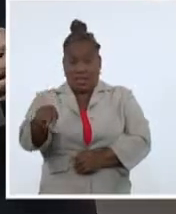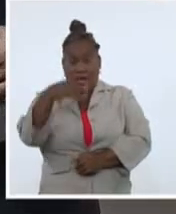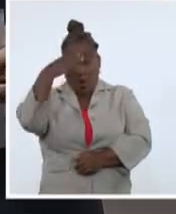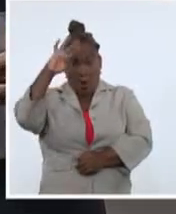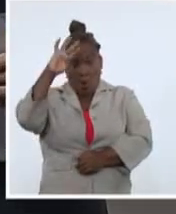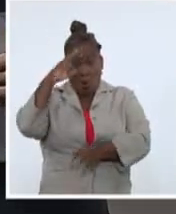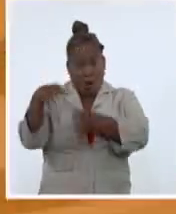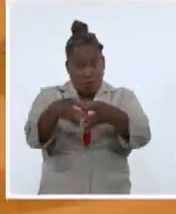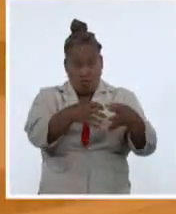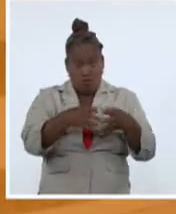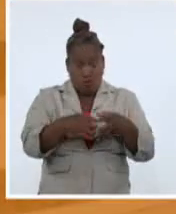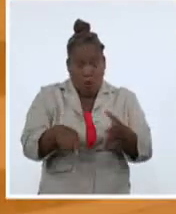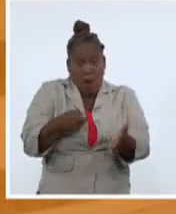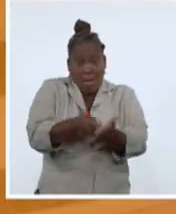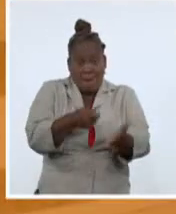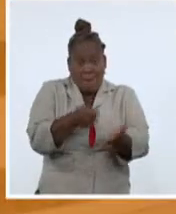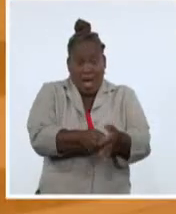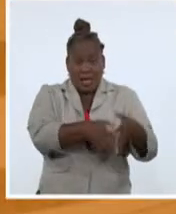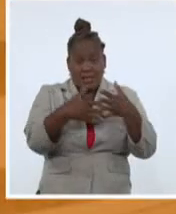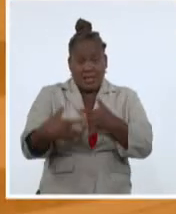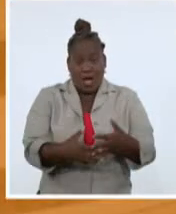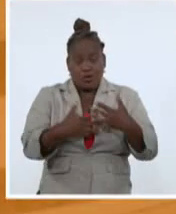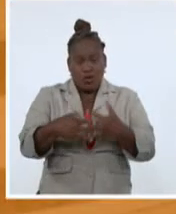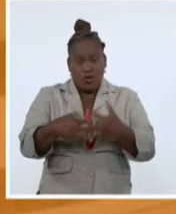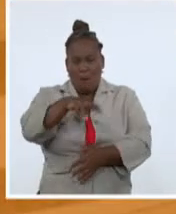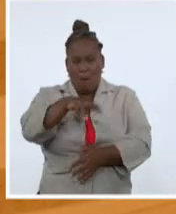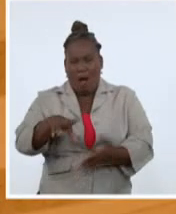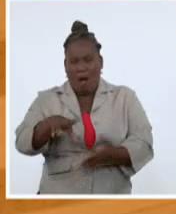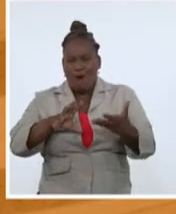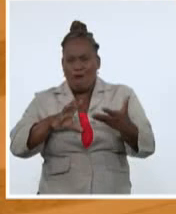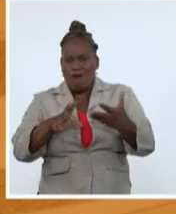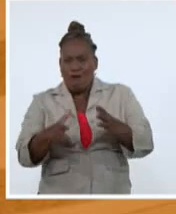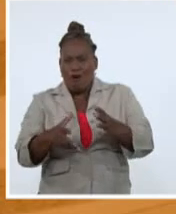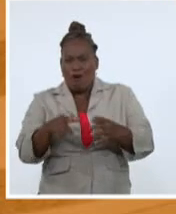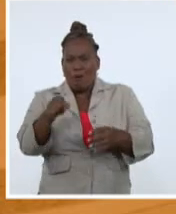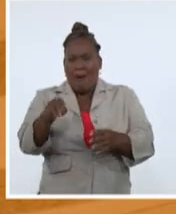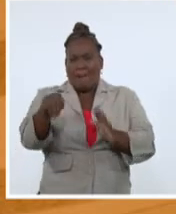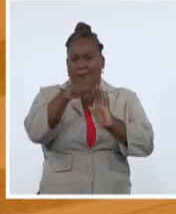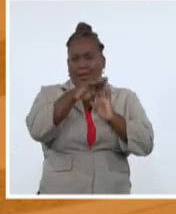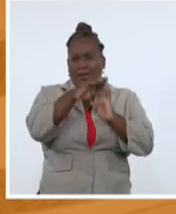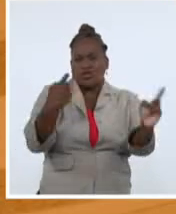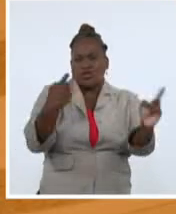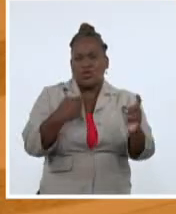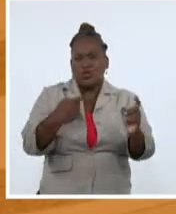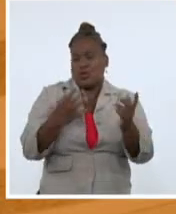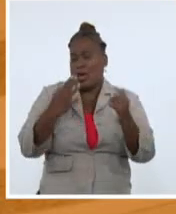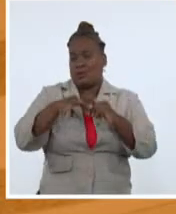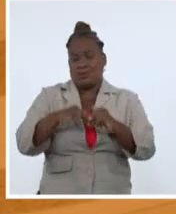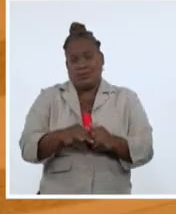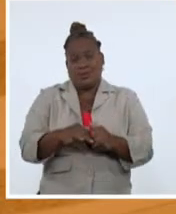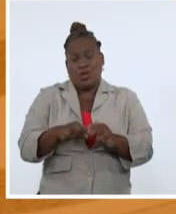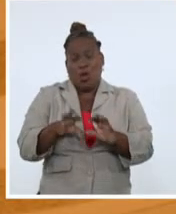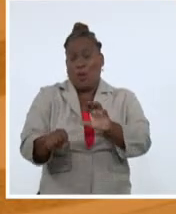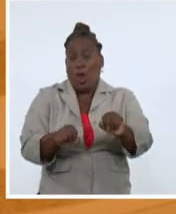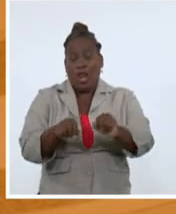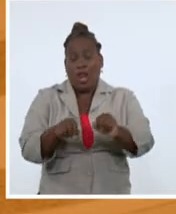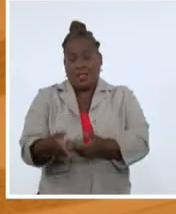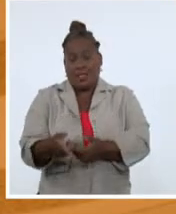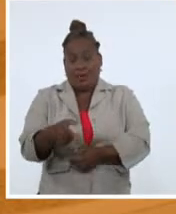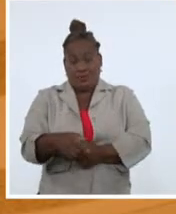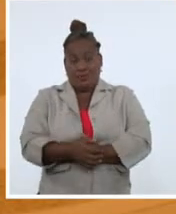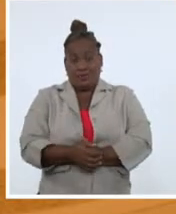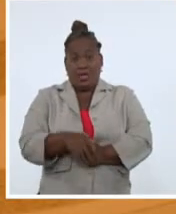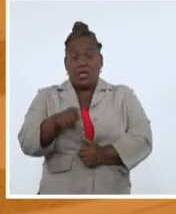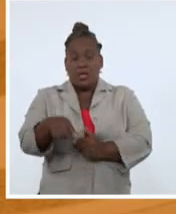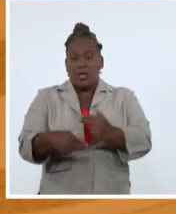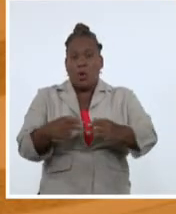grupúsculos financiados desde Estados Unidos comienzan a buscar los llamados métodos de lucha no violenta para asesorarse y ejecutar